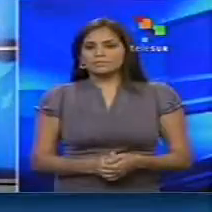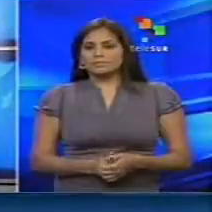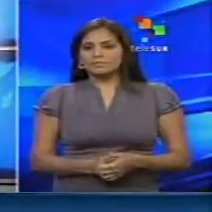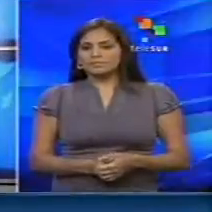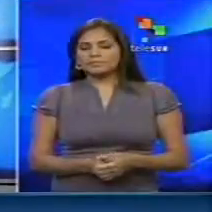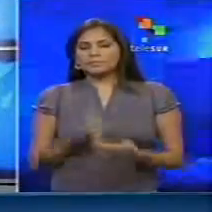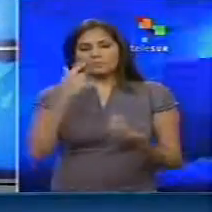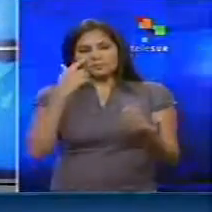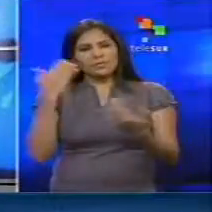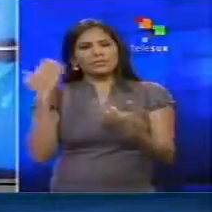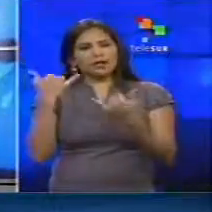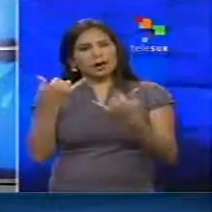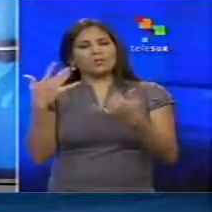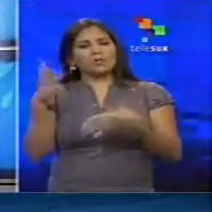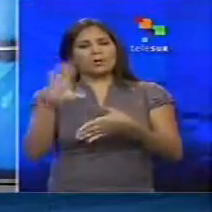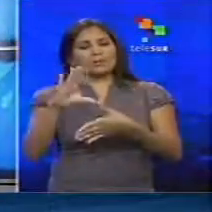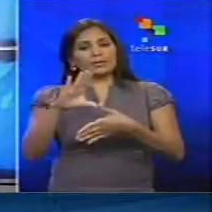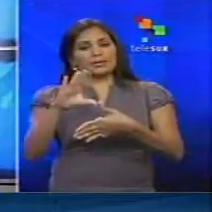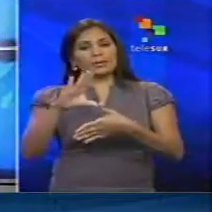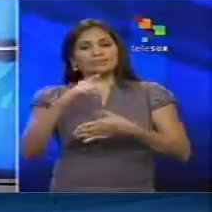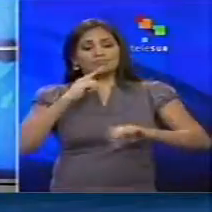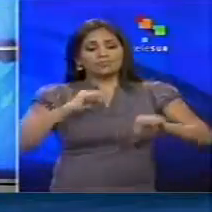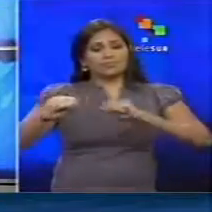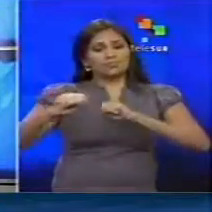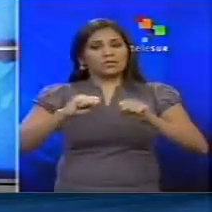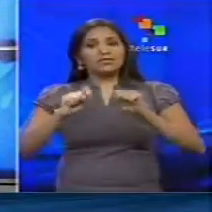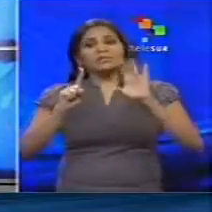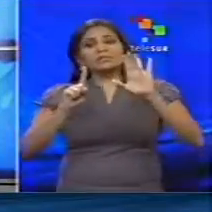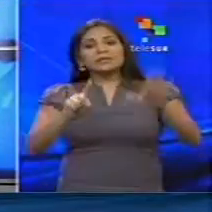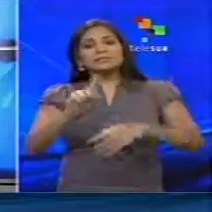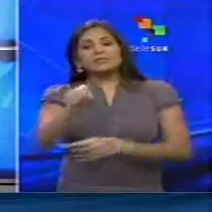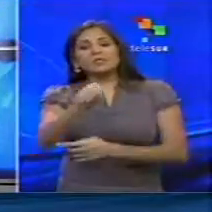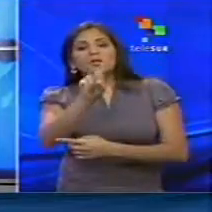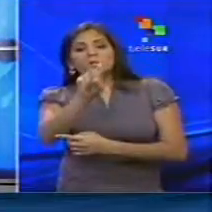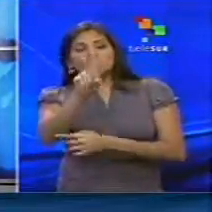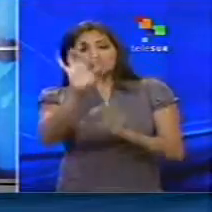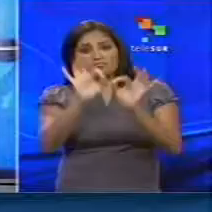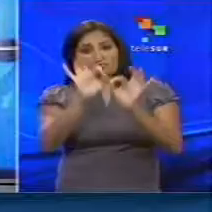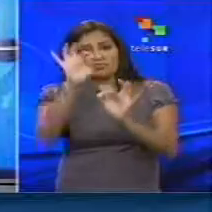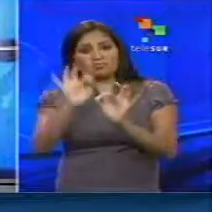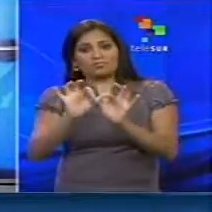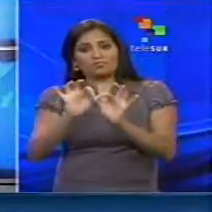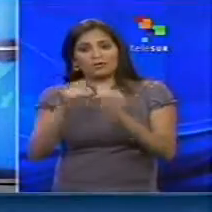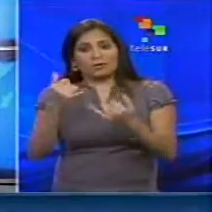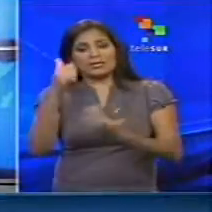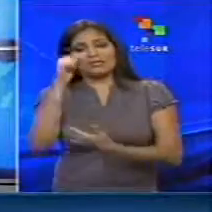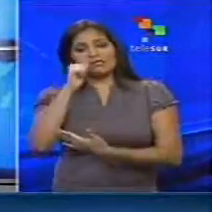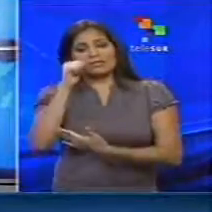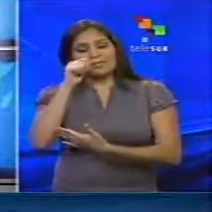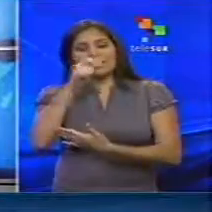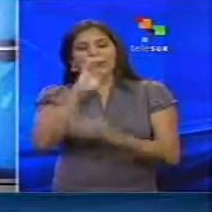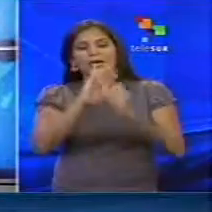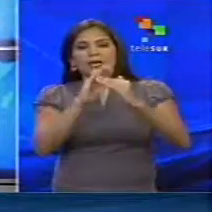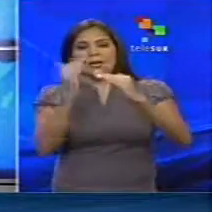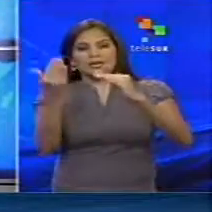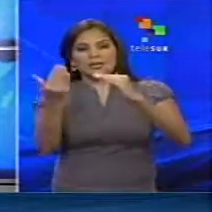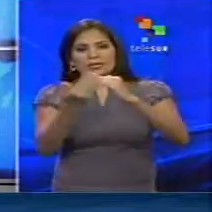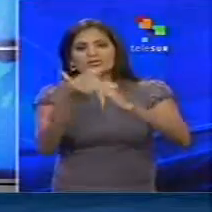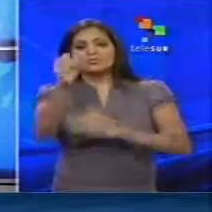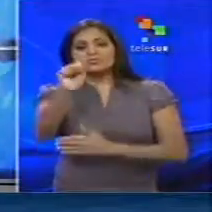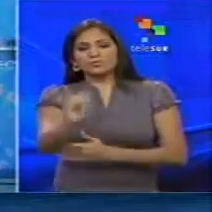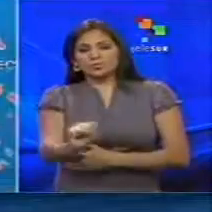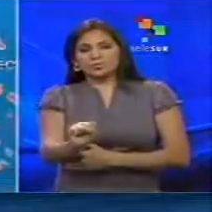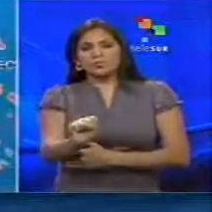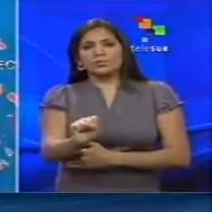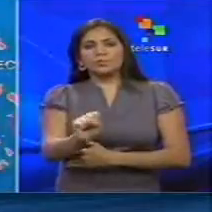Veamos qué sucede más allá de América. Un sismo de magnitud 6,2 en la escala de Richter sacudió este sábado la isla de Creta, al sur de